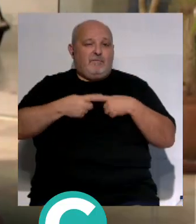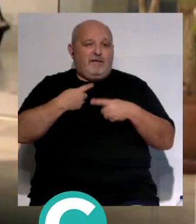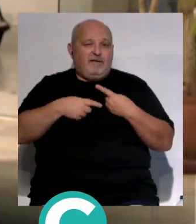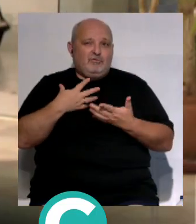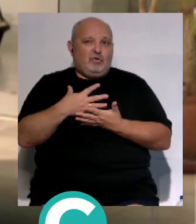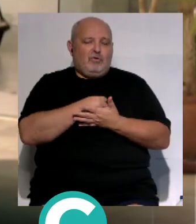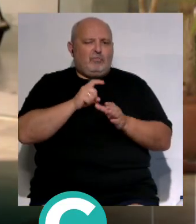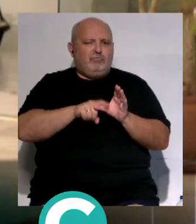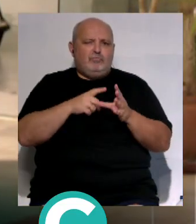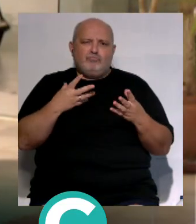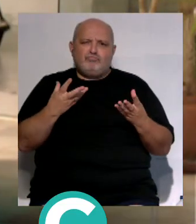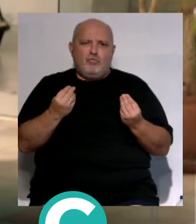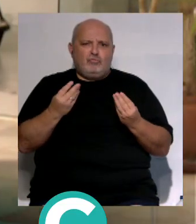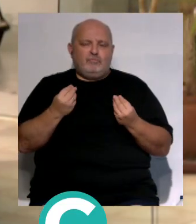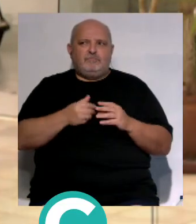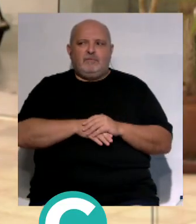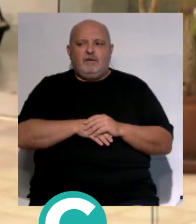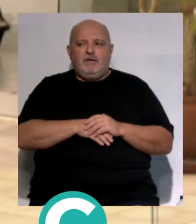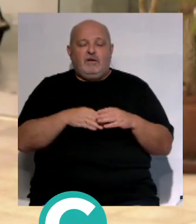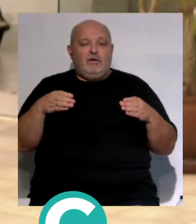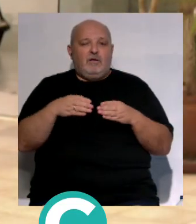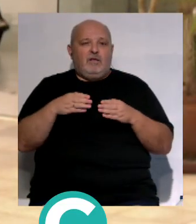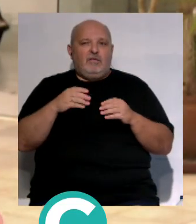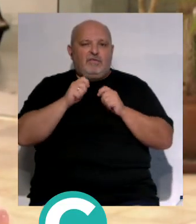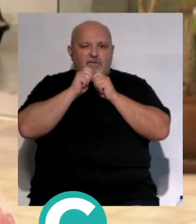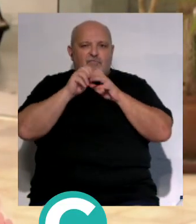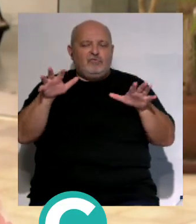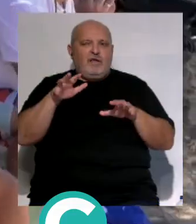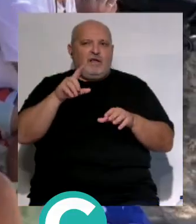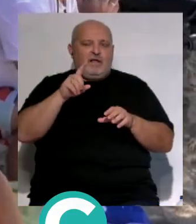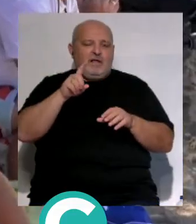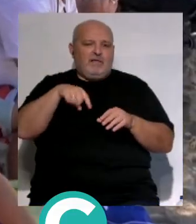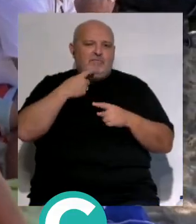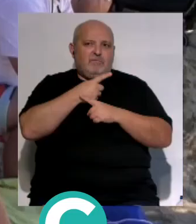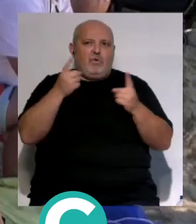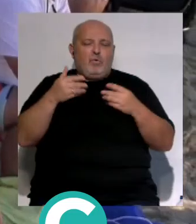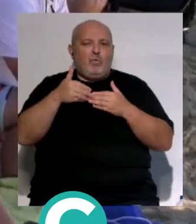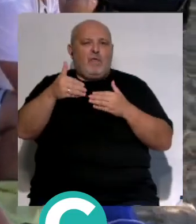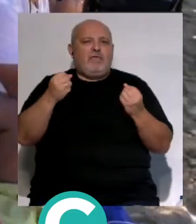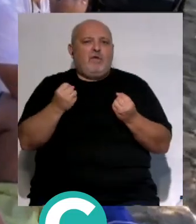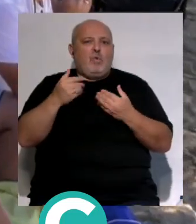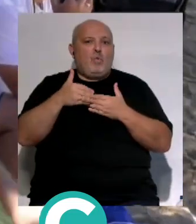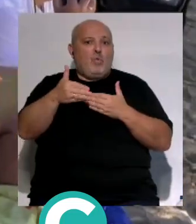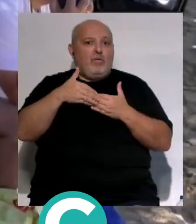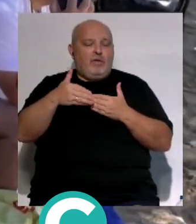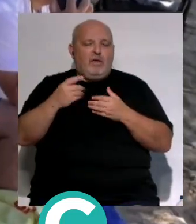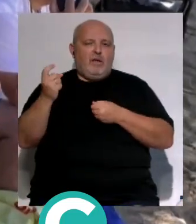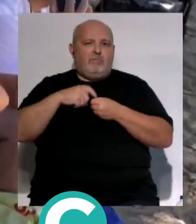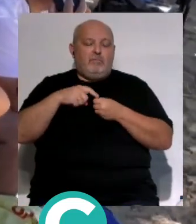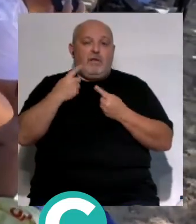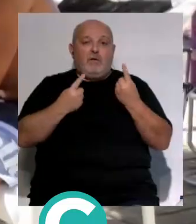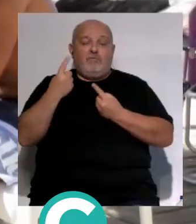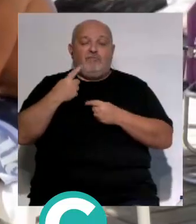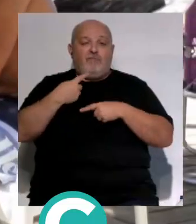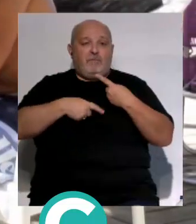son muy participativos. Nosotros tenemos un grupo de difusión. A través de él decimos cuando tenemos actividades y se apuntan. algún